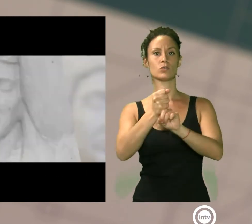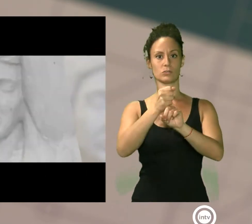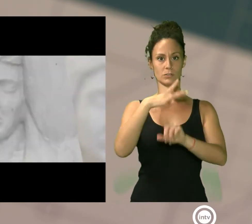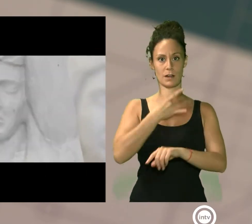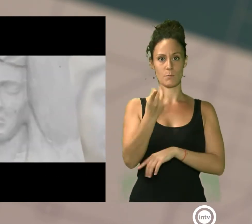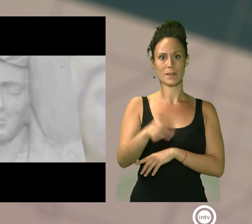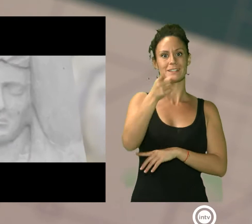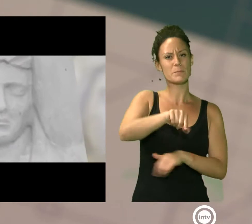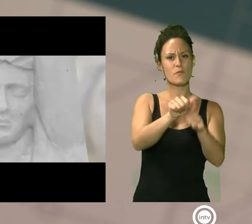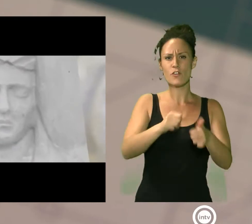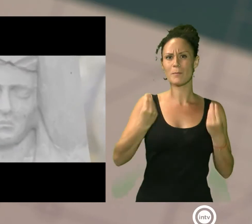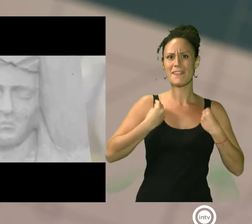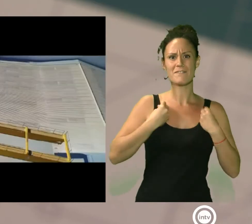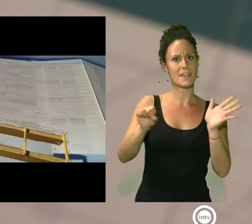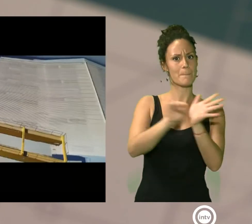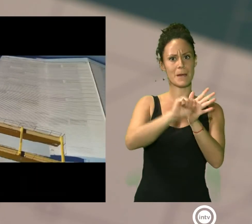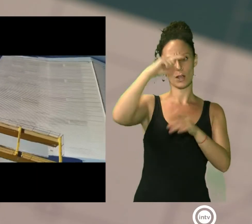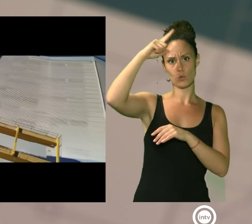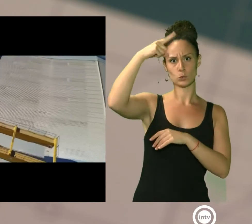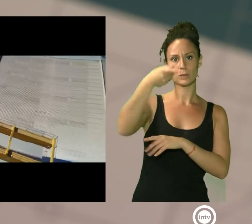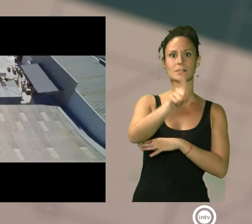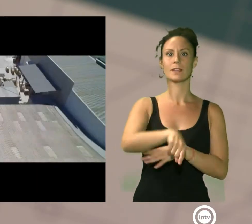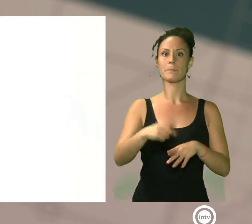marca cultural y todo un referente empresarial.